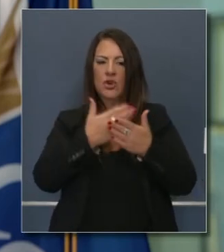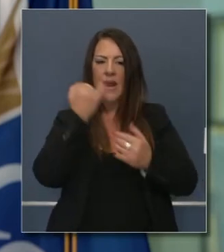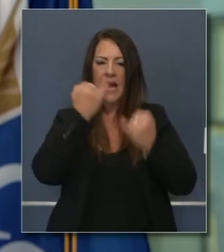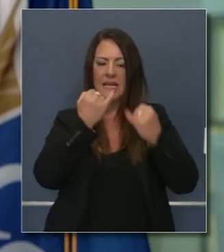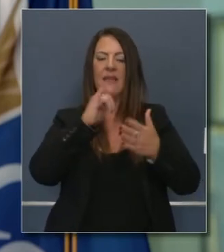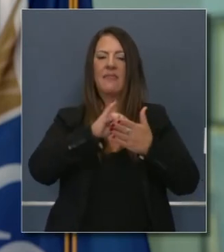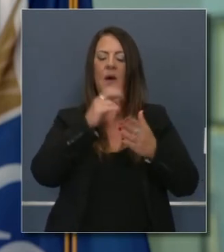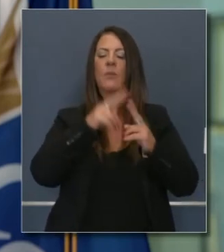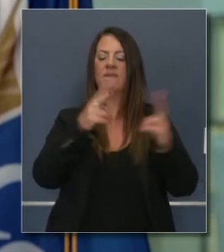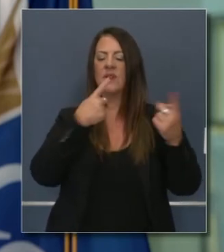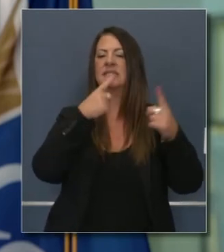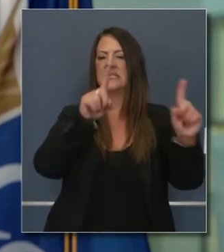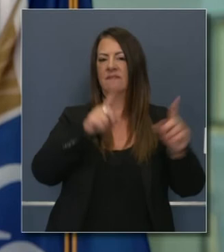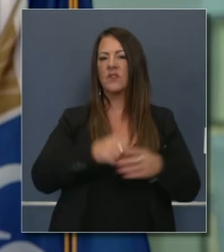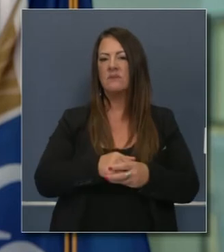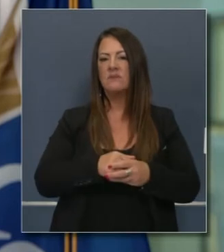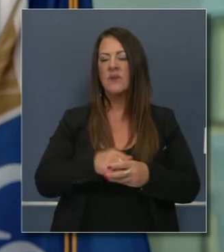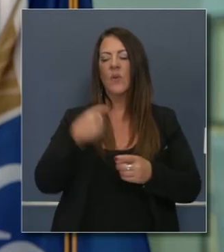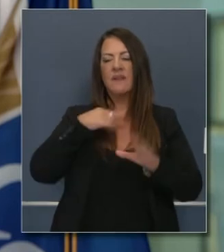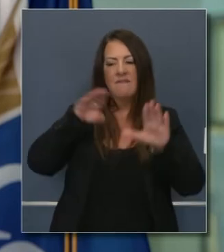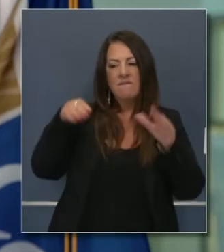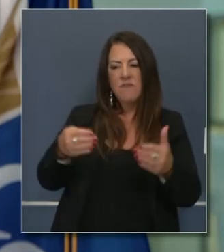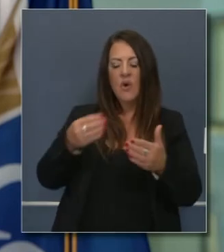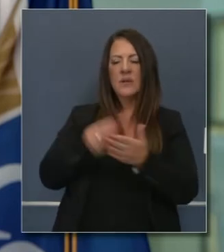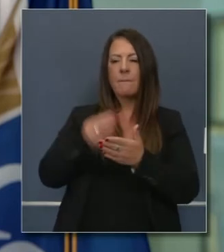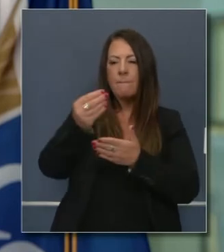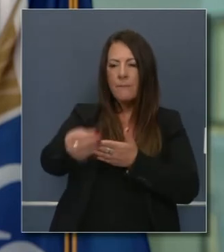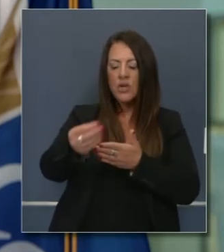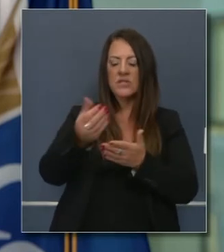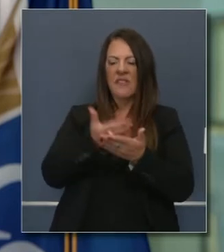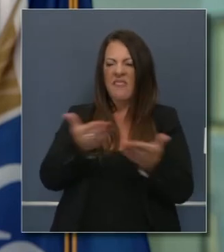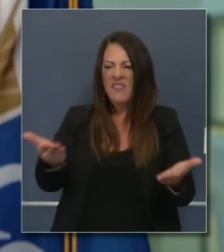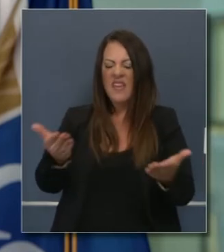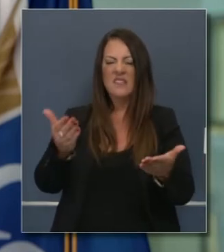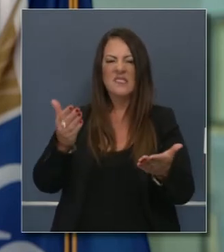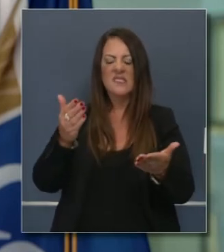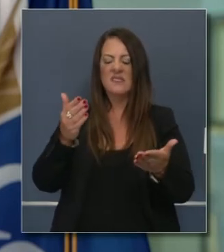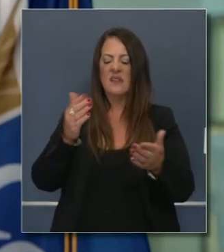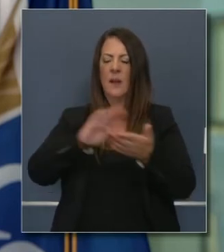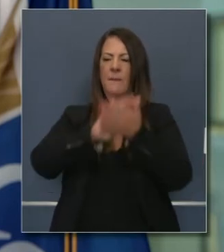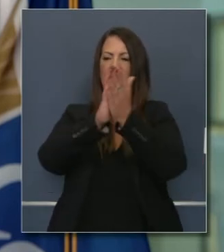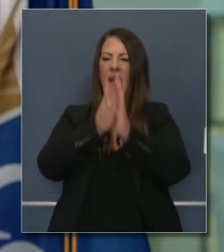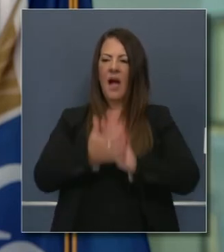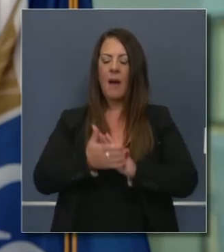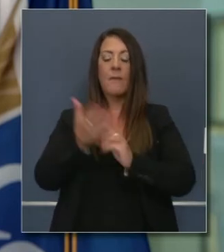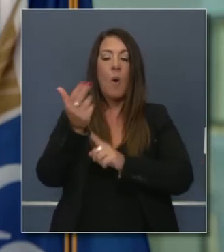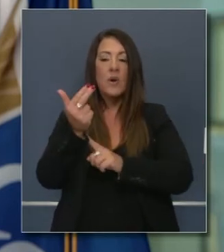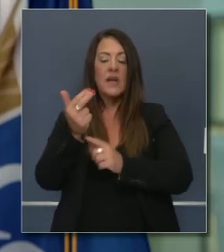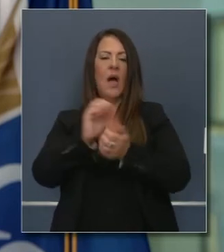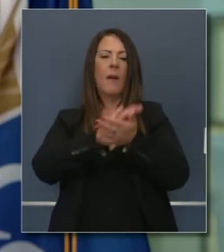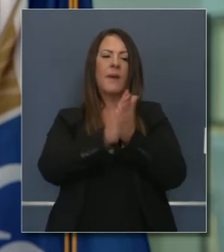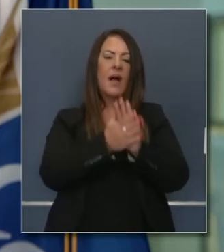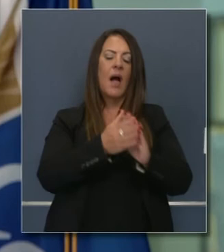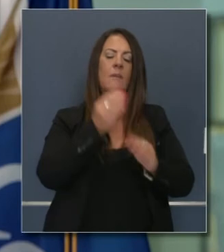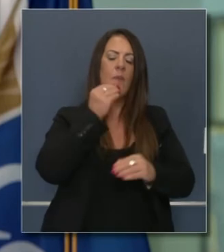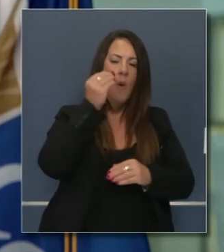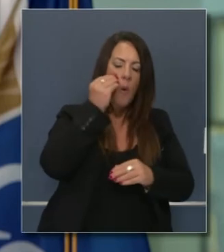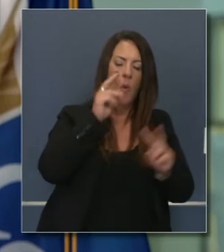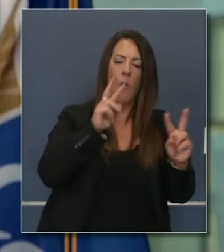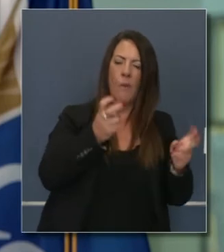resultados, es enfocarse en recursos permanentes, la habilidad de convertir hoteles,